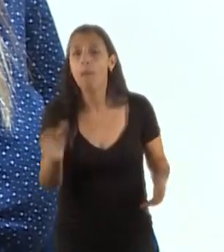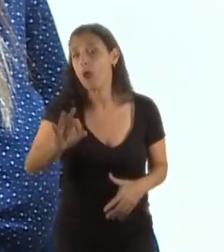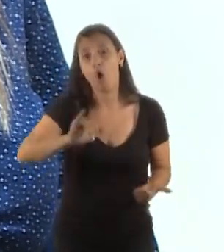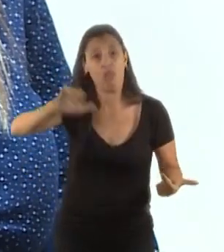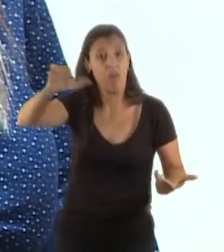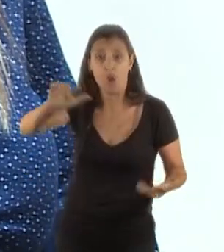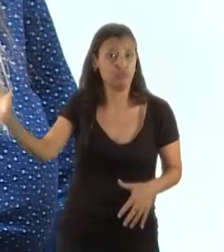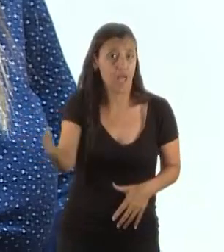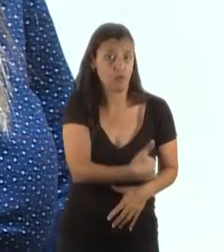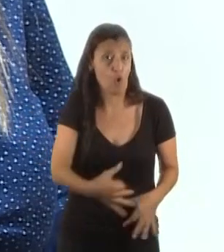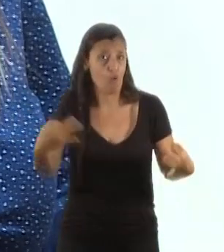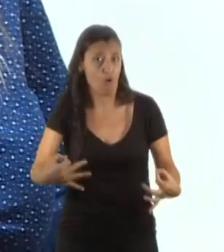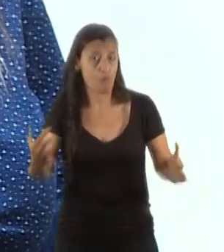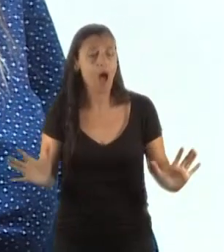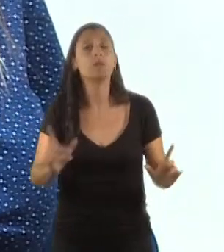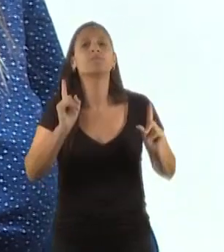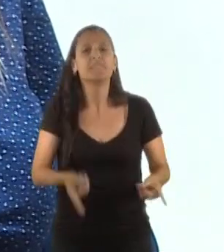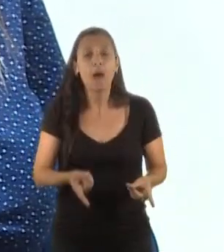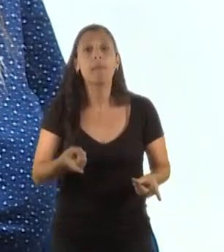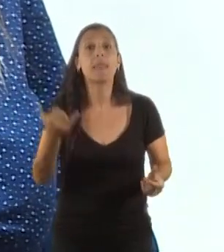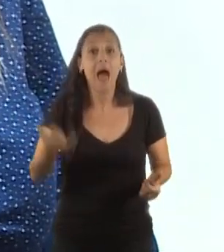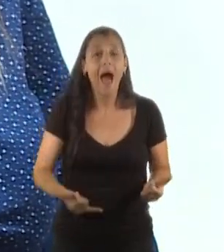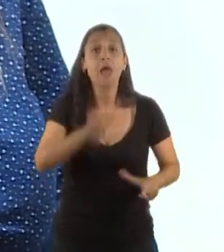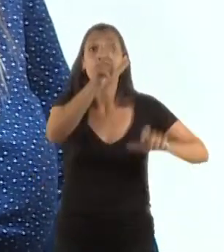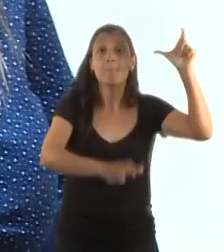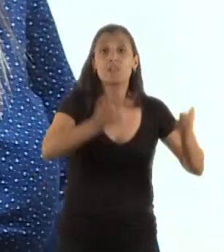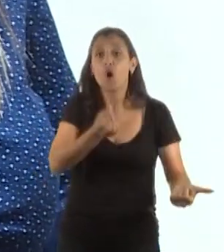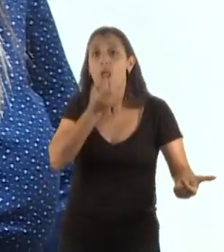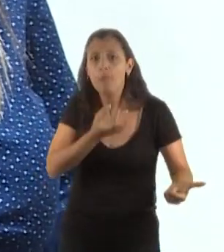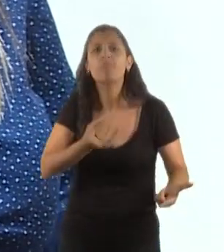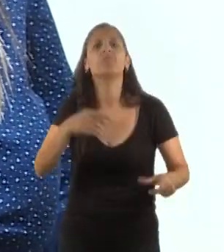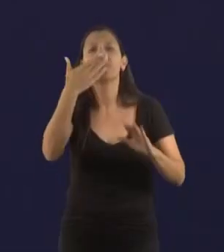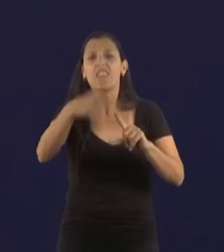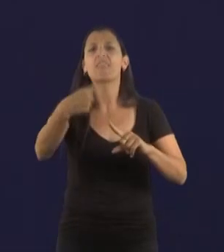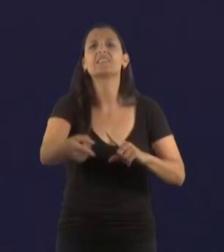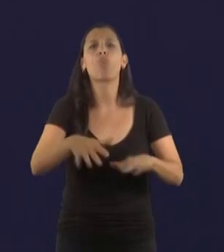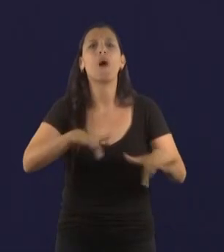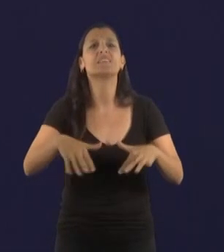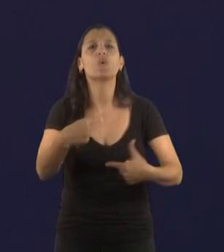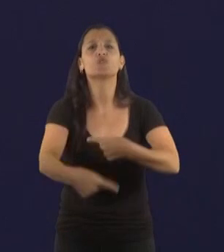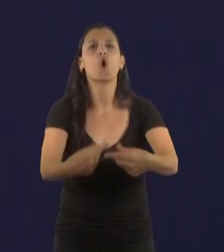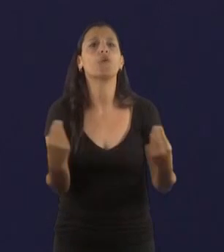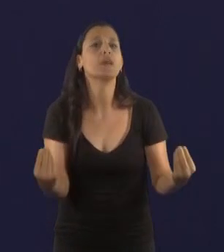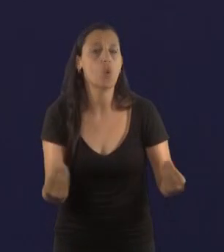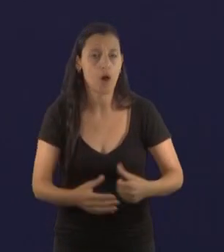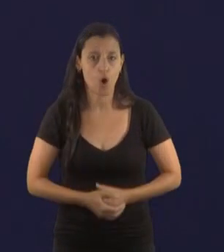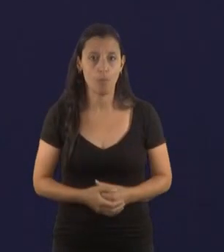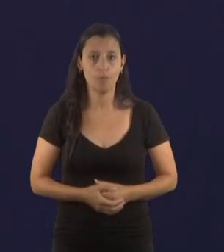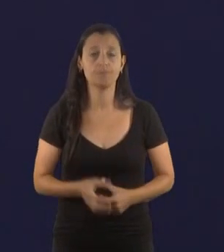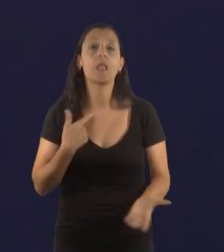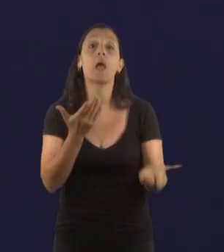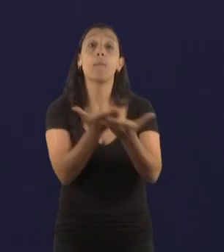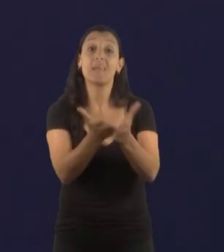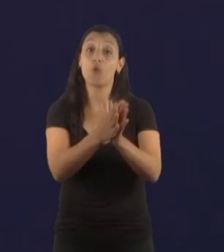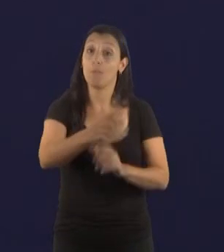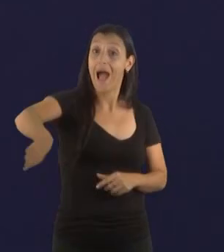se hacen y cómo se va a proceder con los testimonios una vez que estén recopilados. Gracias. No, por favor. Les pido por favor a